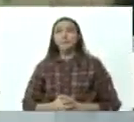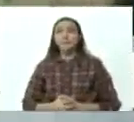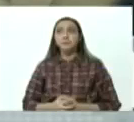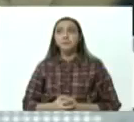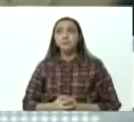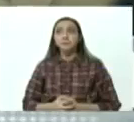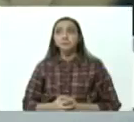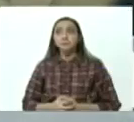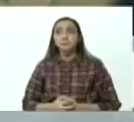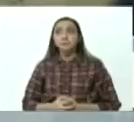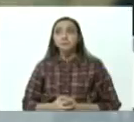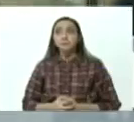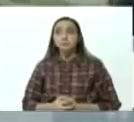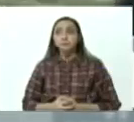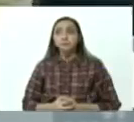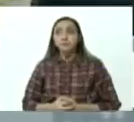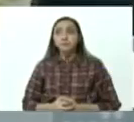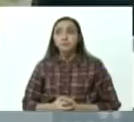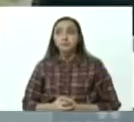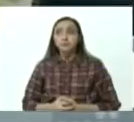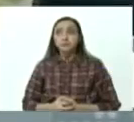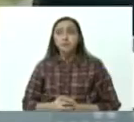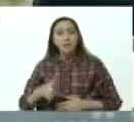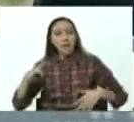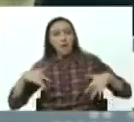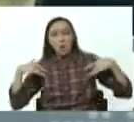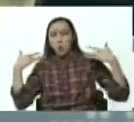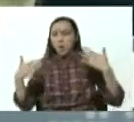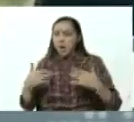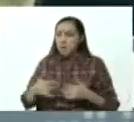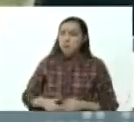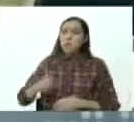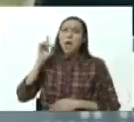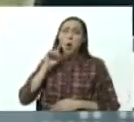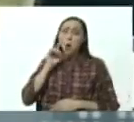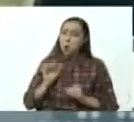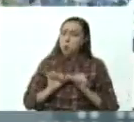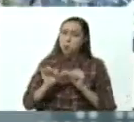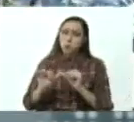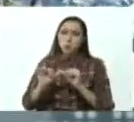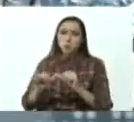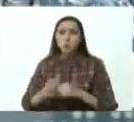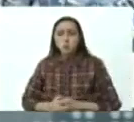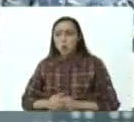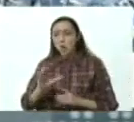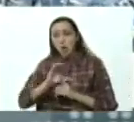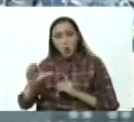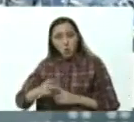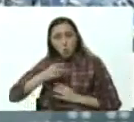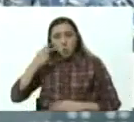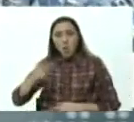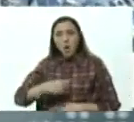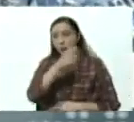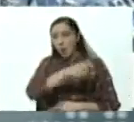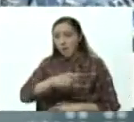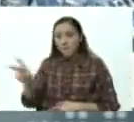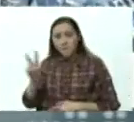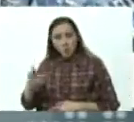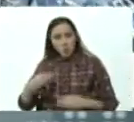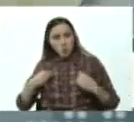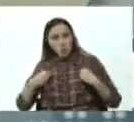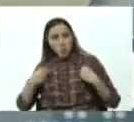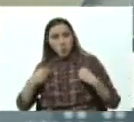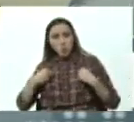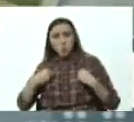faena que ya es habitual en la cultura política del venezolano, en la vida de los